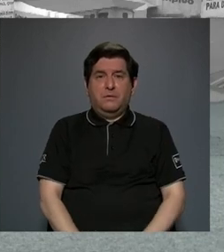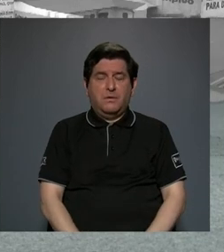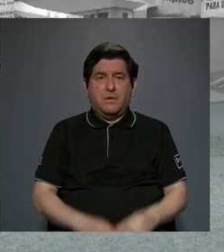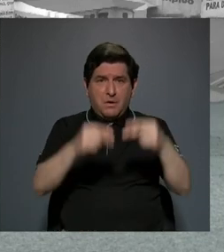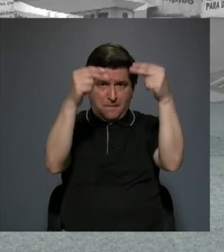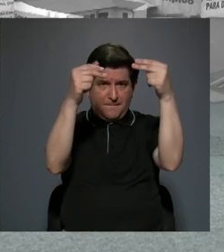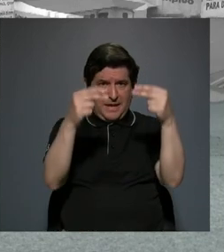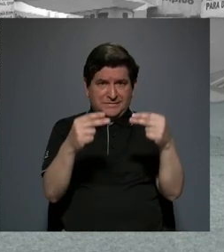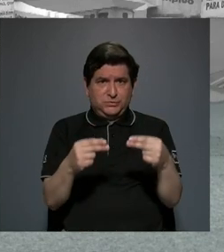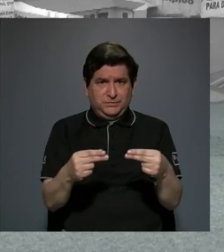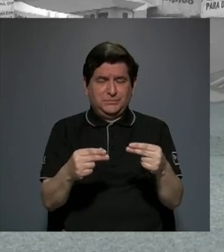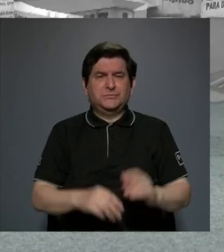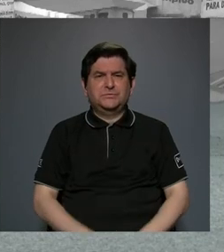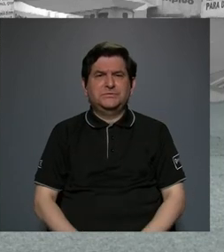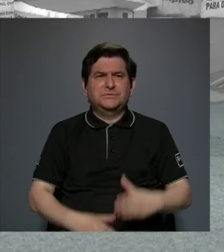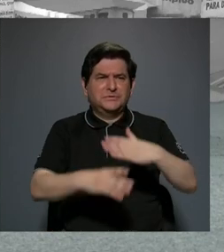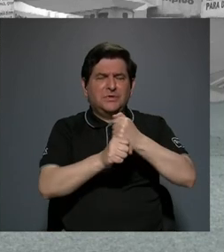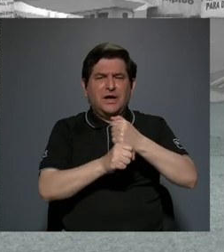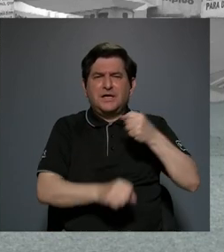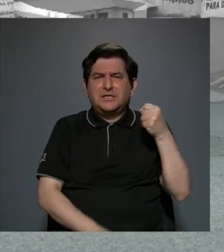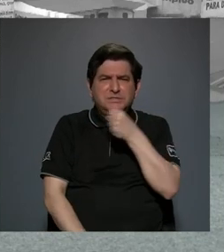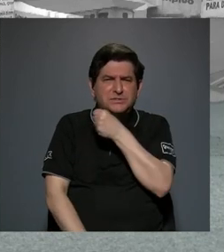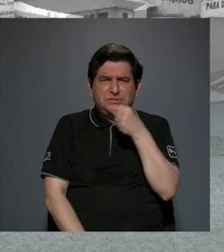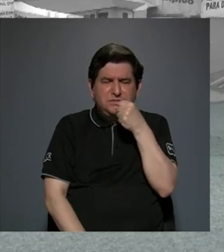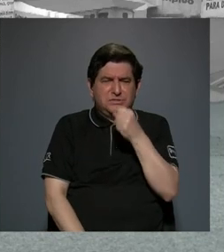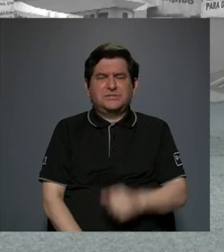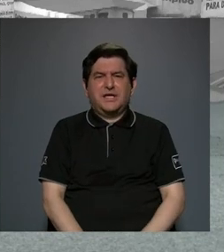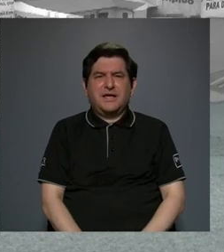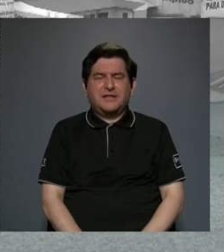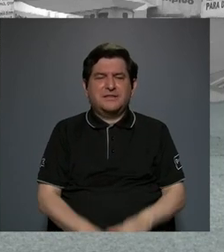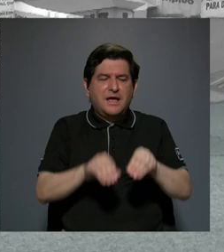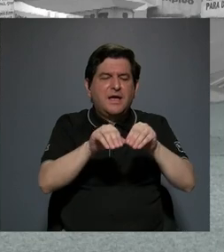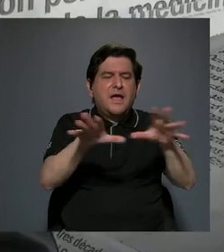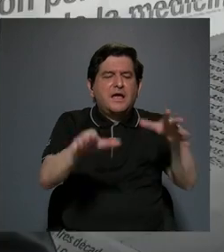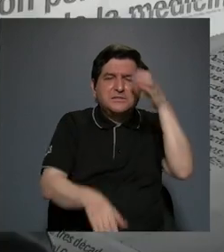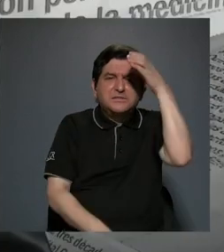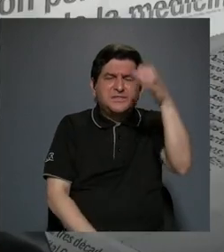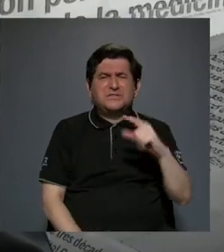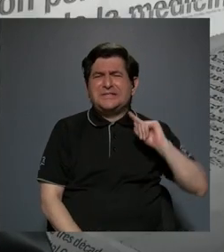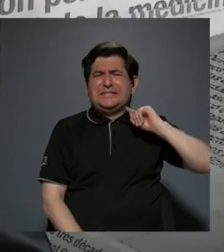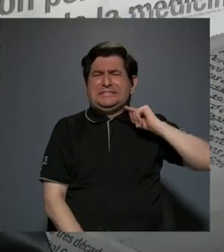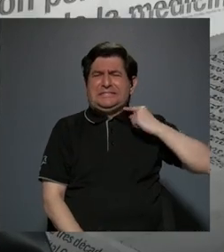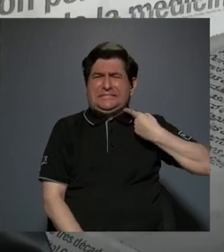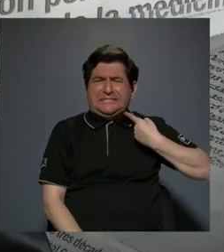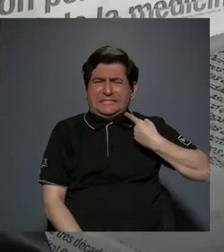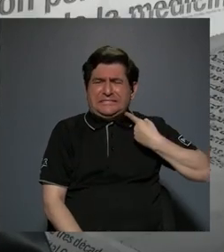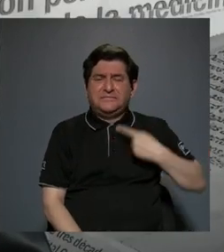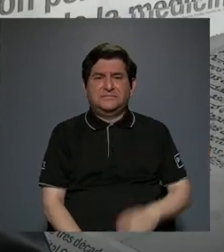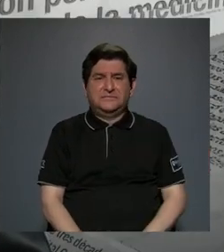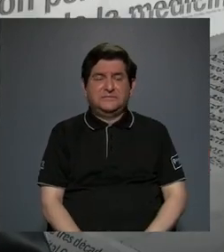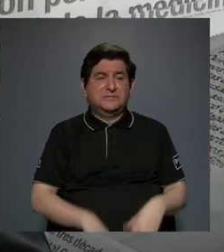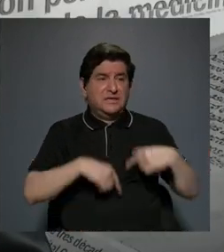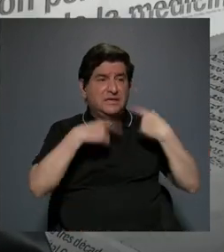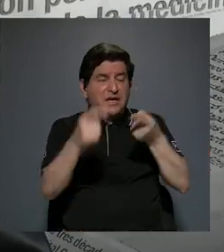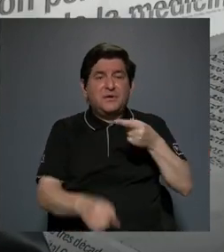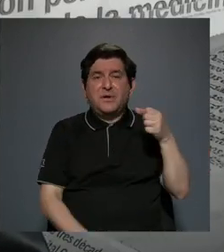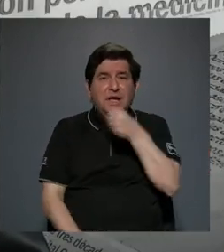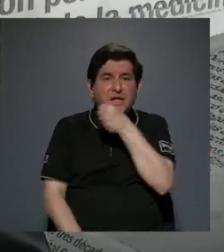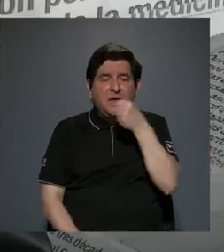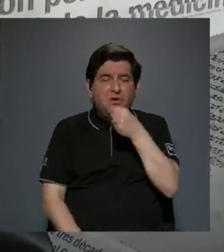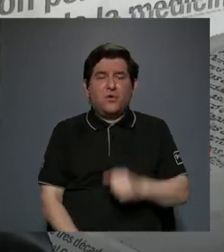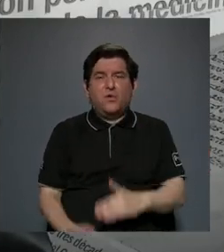presupuesto para hacer conciertos de extensión cultural sale muy caro llevar el coro a